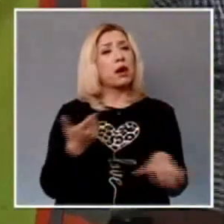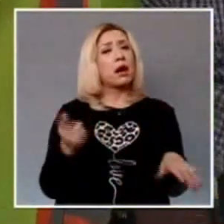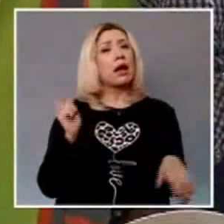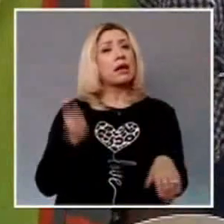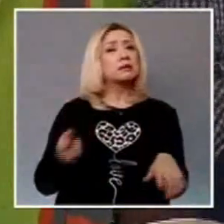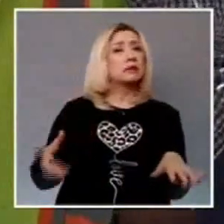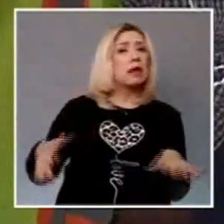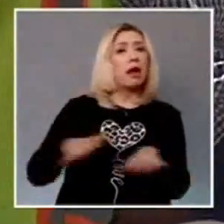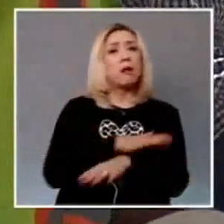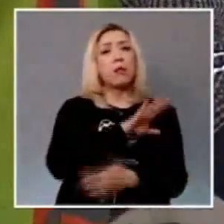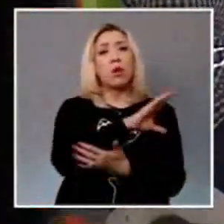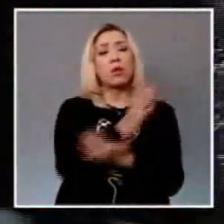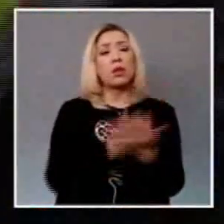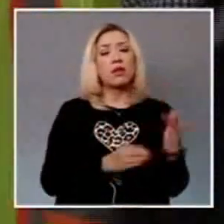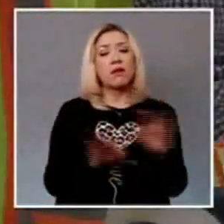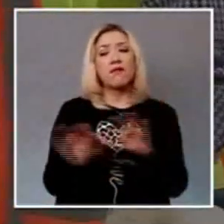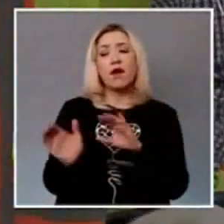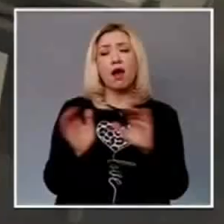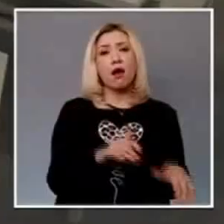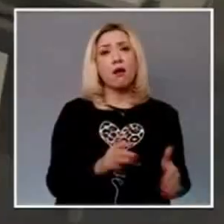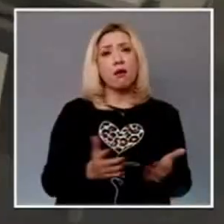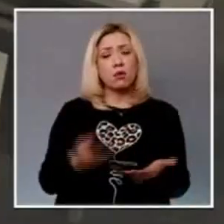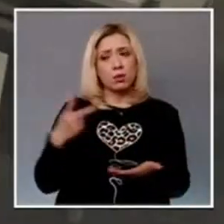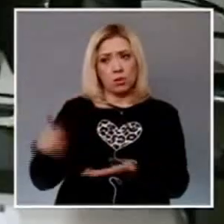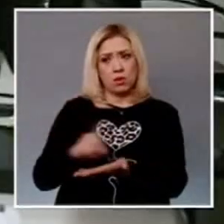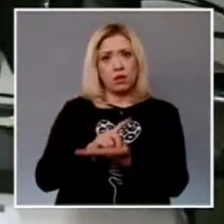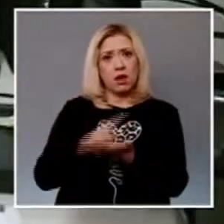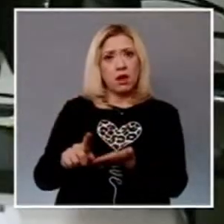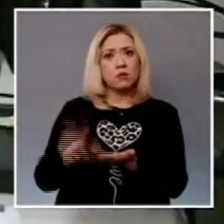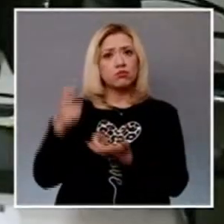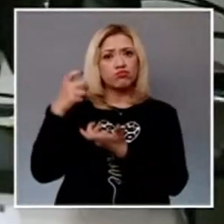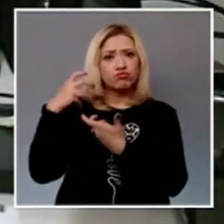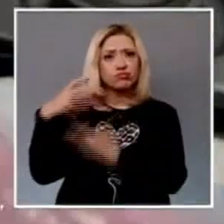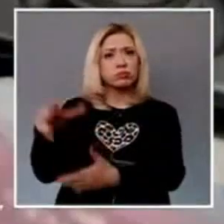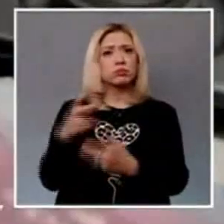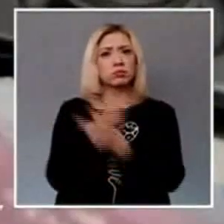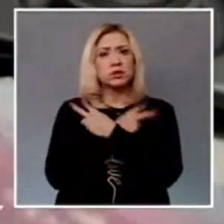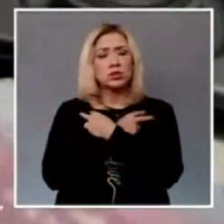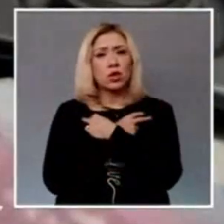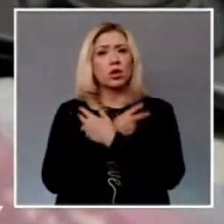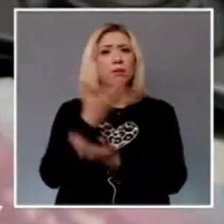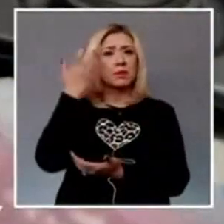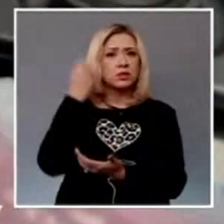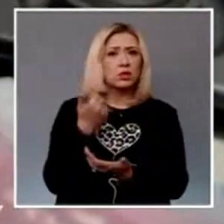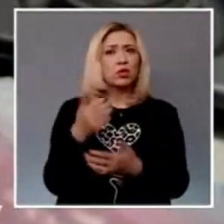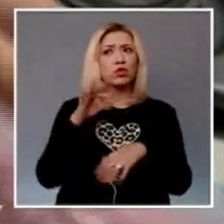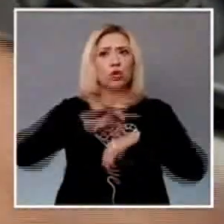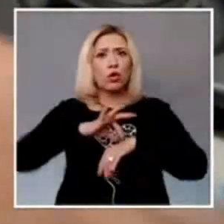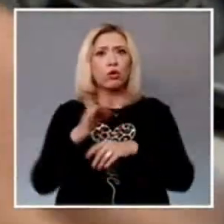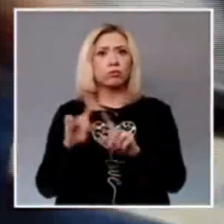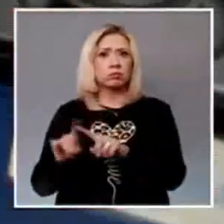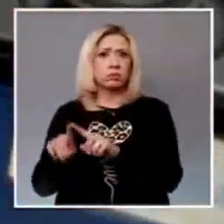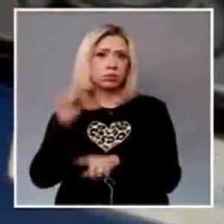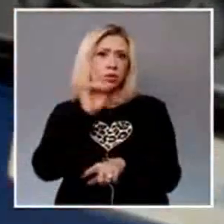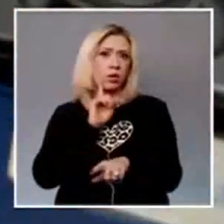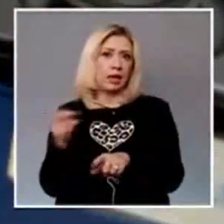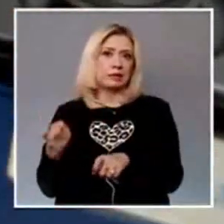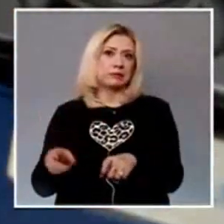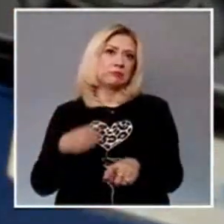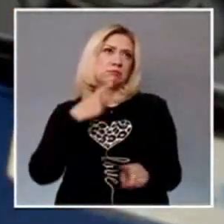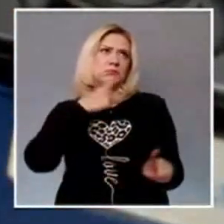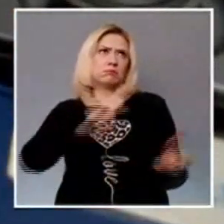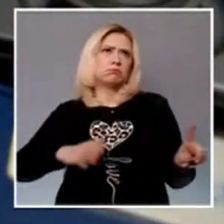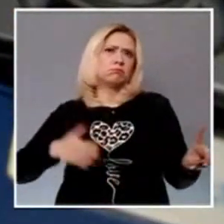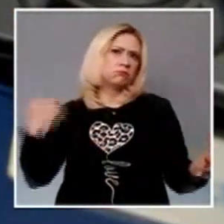con ello los derechos laborales y de seguridad social de la trabajadora. Con esta determinación, se evita la afectación a los derechos de la trabajadora